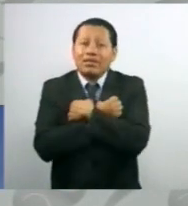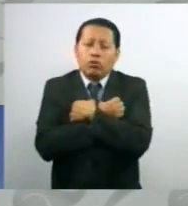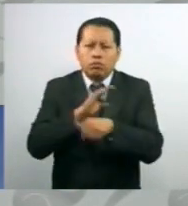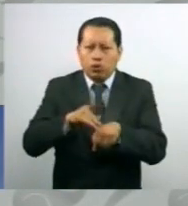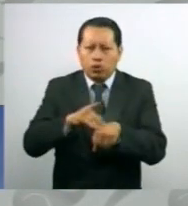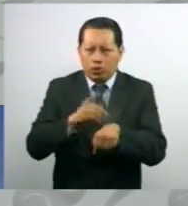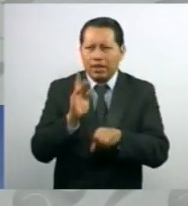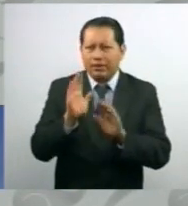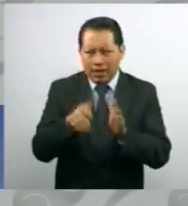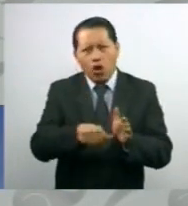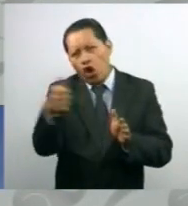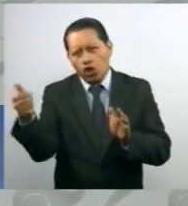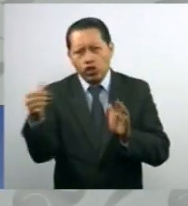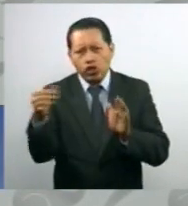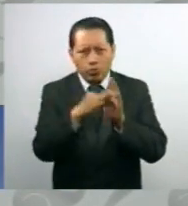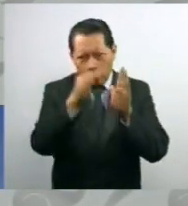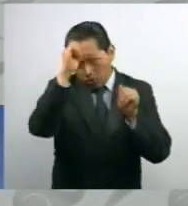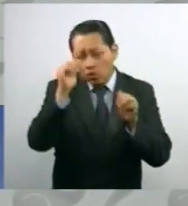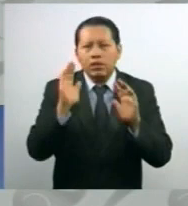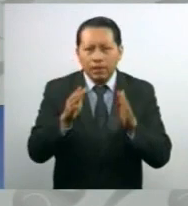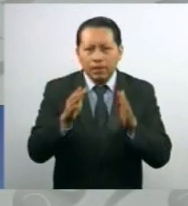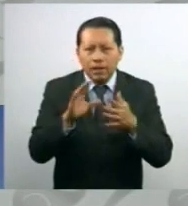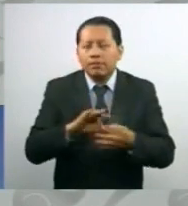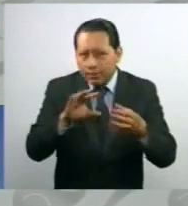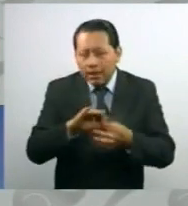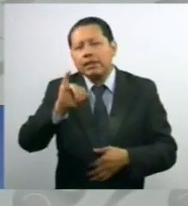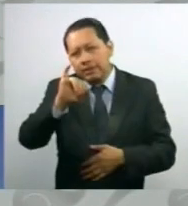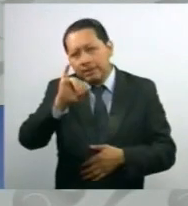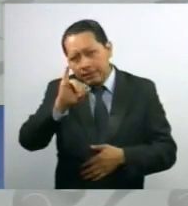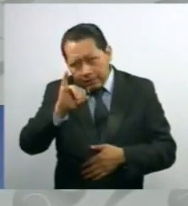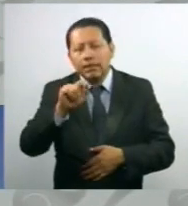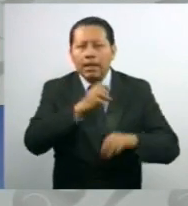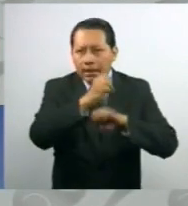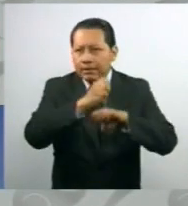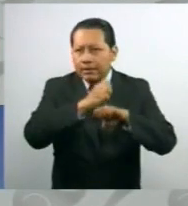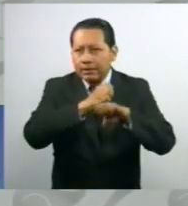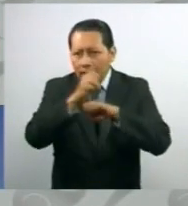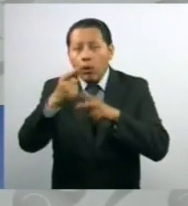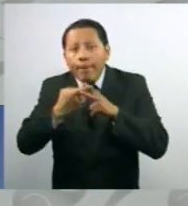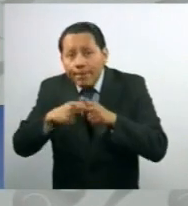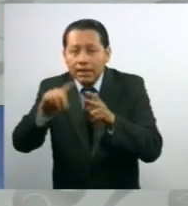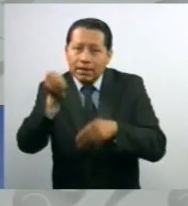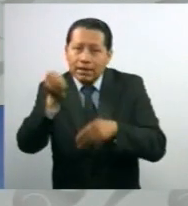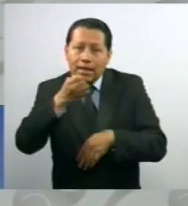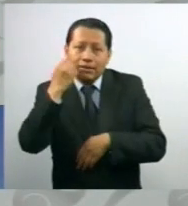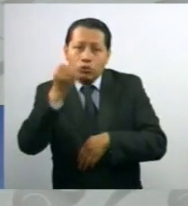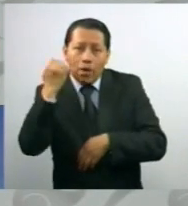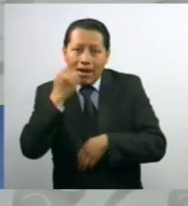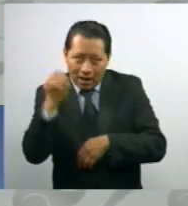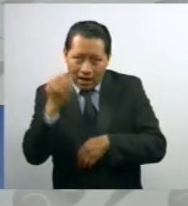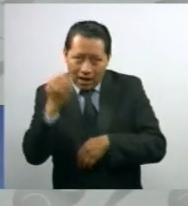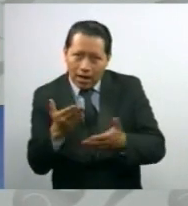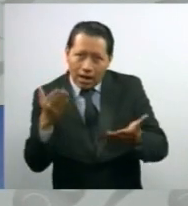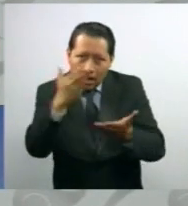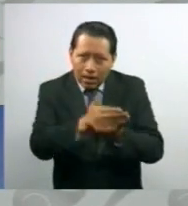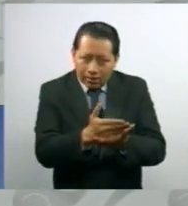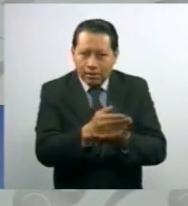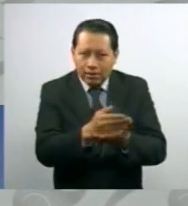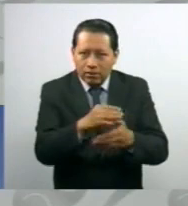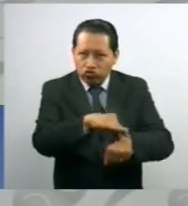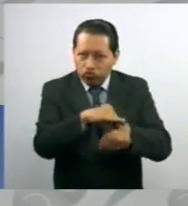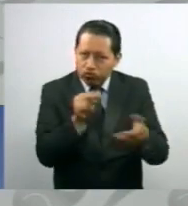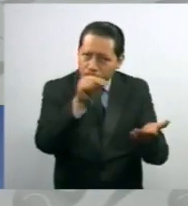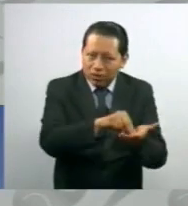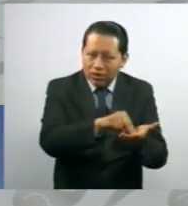punto de acuerdo también se ha abordado. Sí, habrá una reincorporación en algunas entidades a las clases de manera presencial. En estos